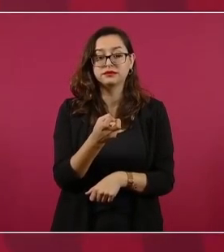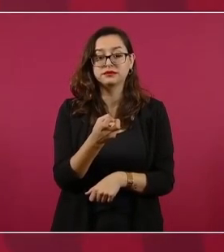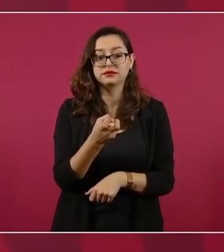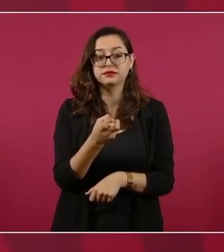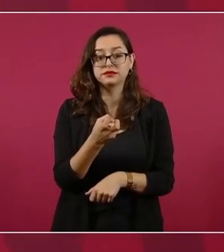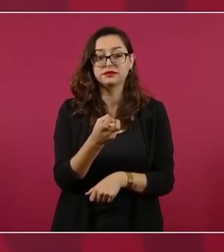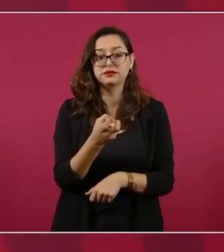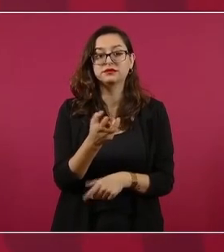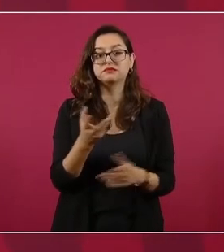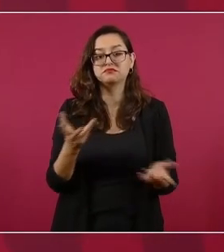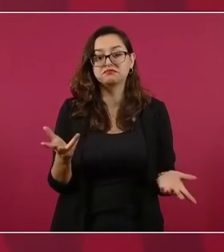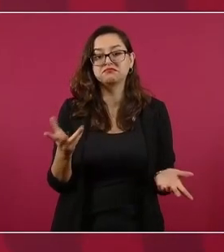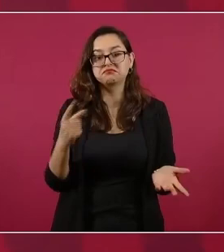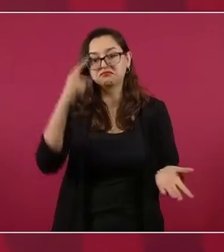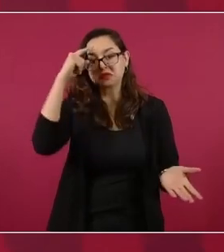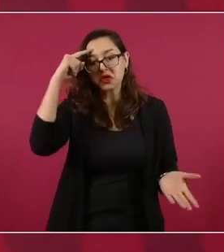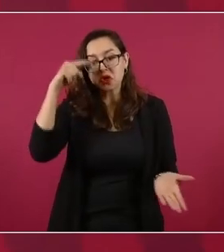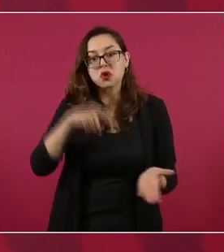creo